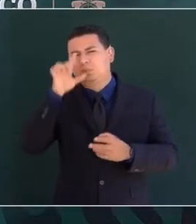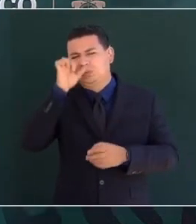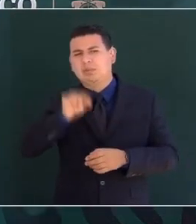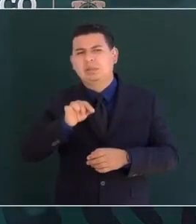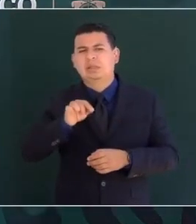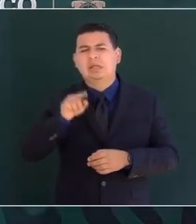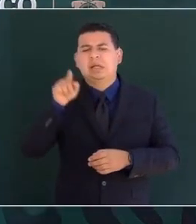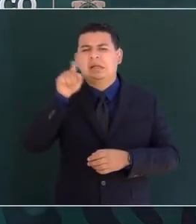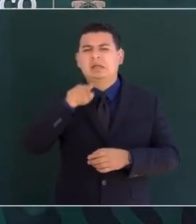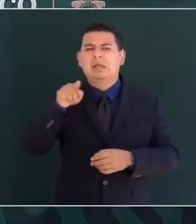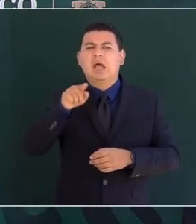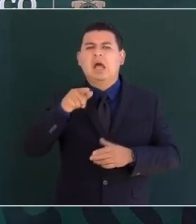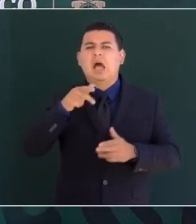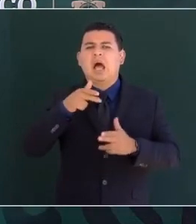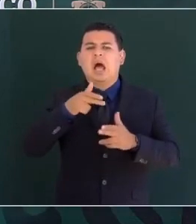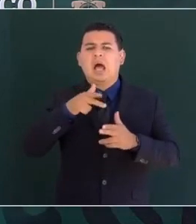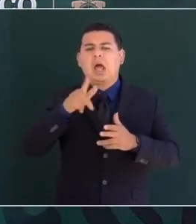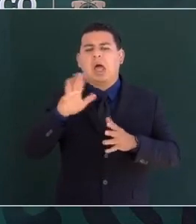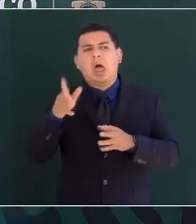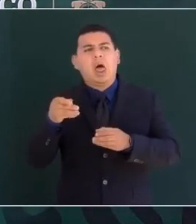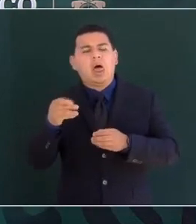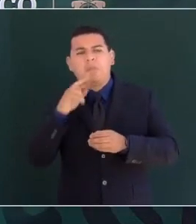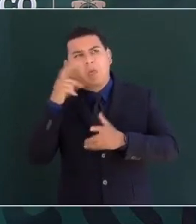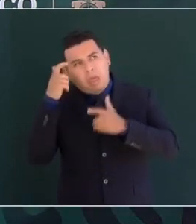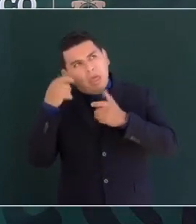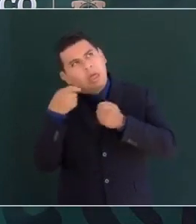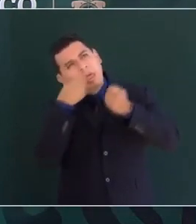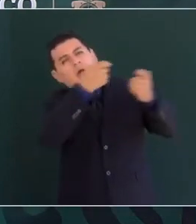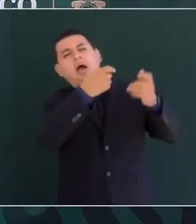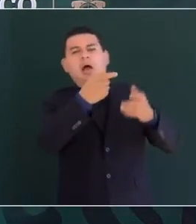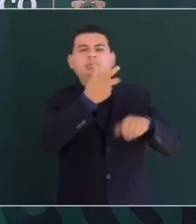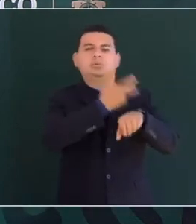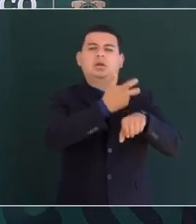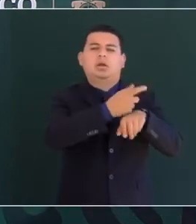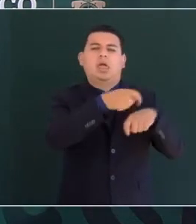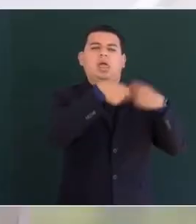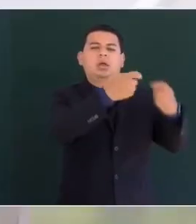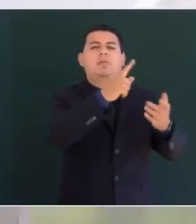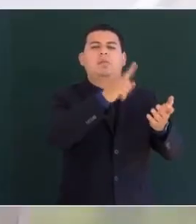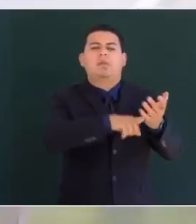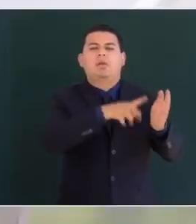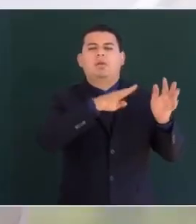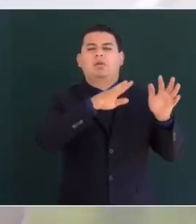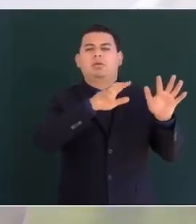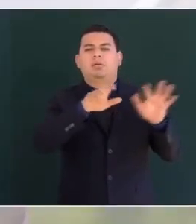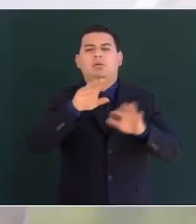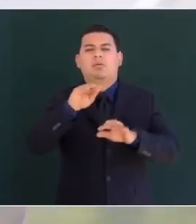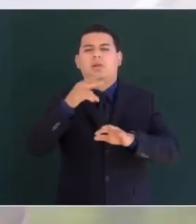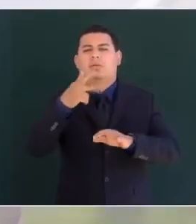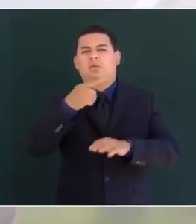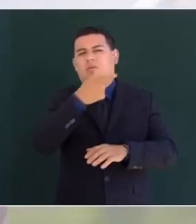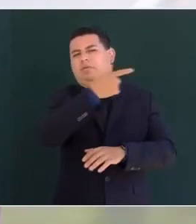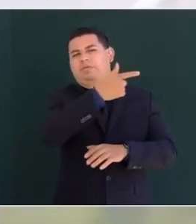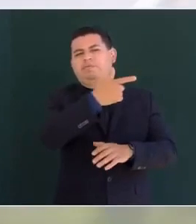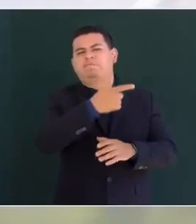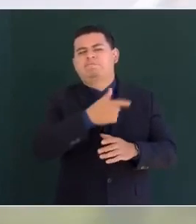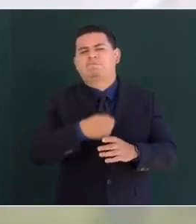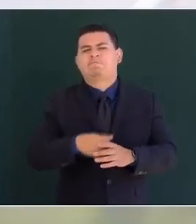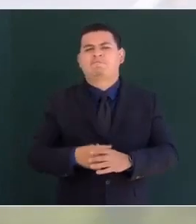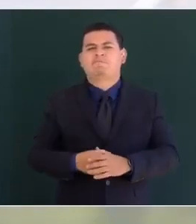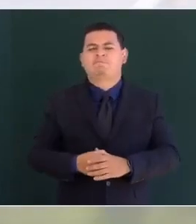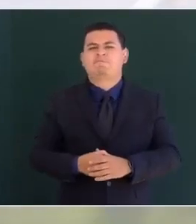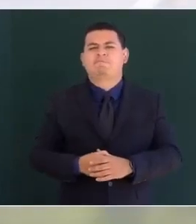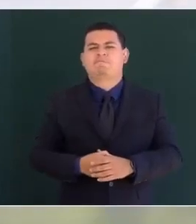que acabaron siendo cedidas a Estados Unidos en 1898 si bien la primera